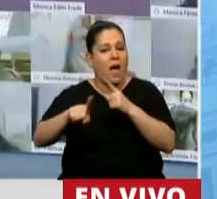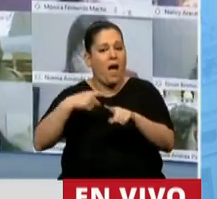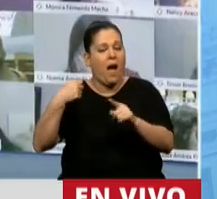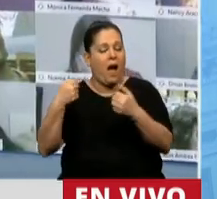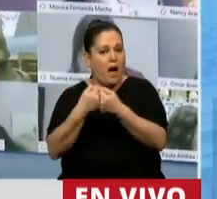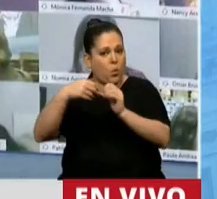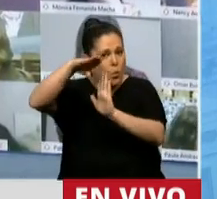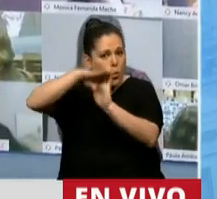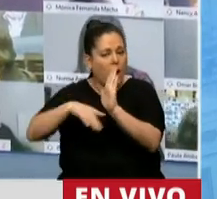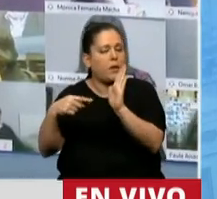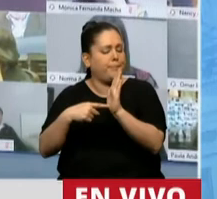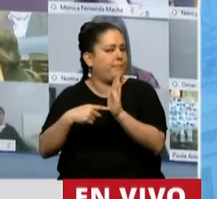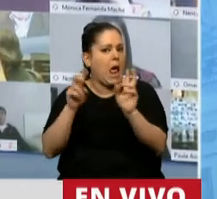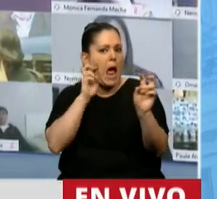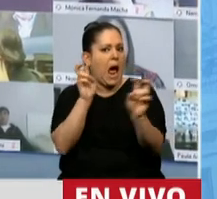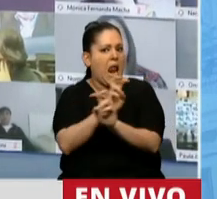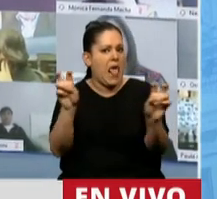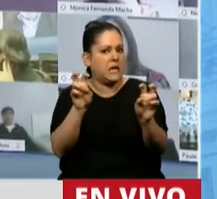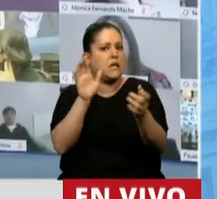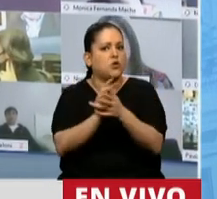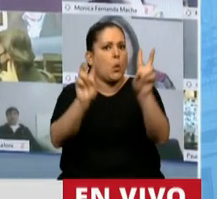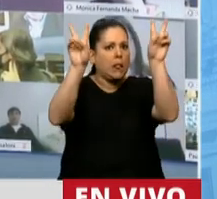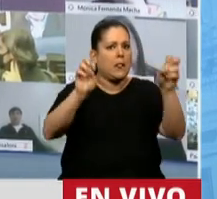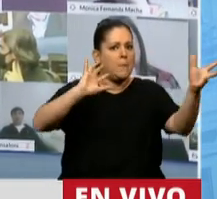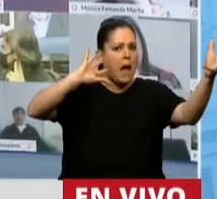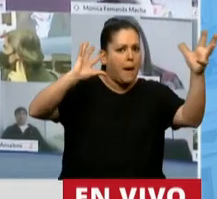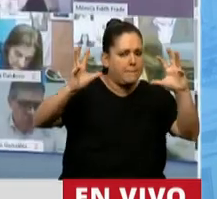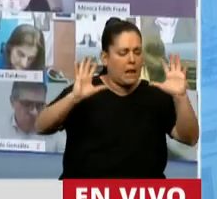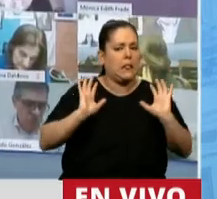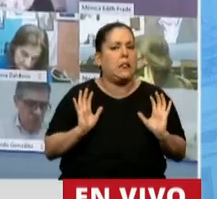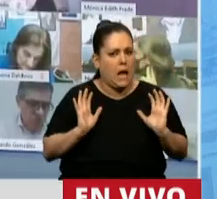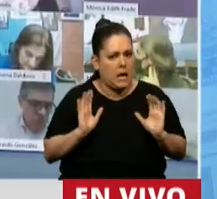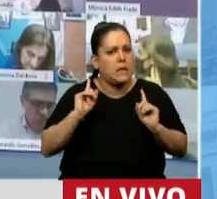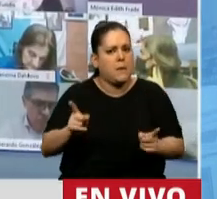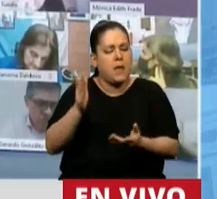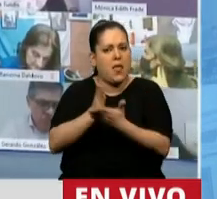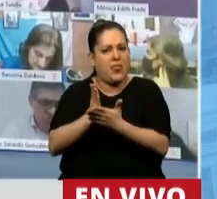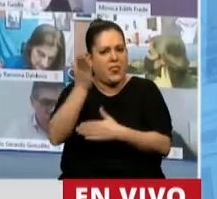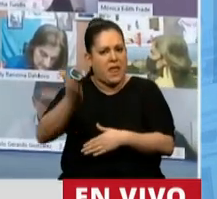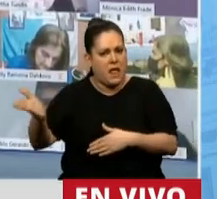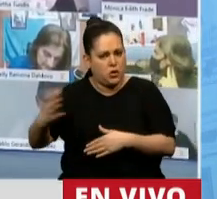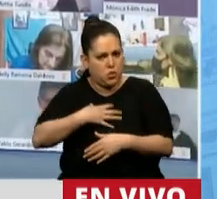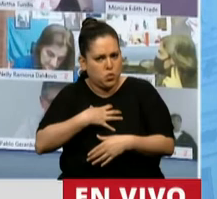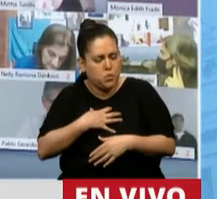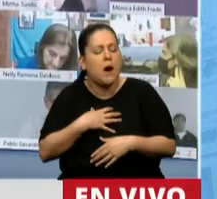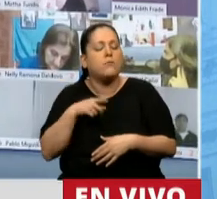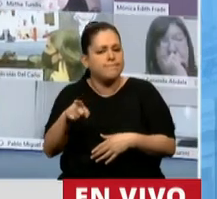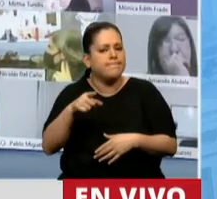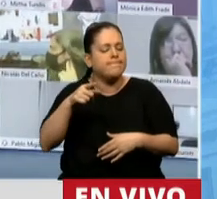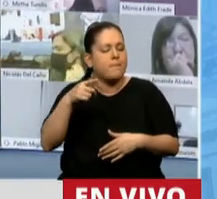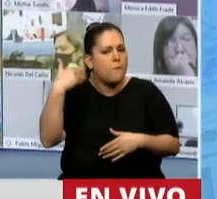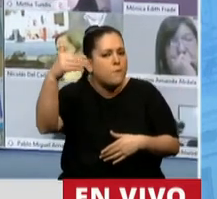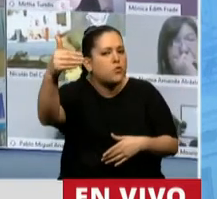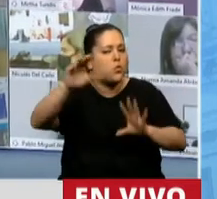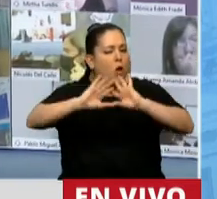crisis climática y ambiental y una invitación a dialogar con responsabilidad y solidaridad sobre el futuro